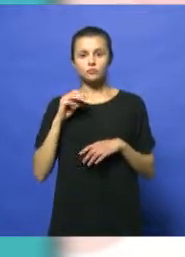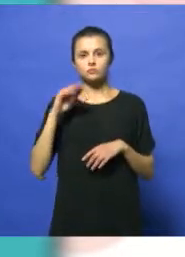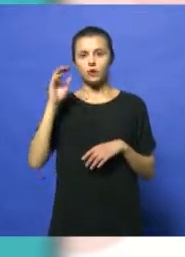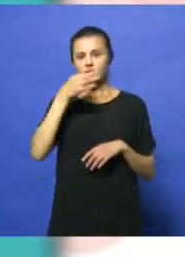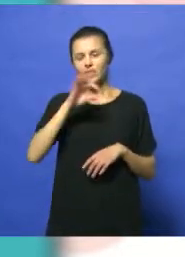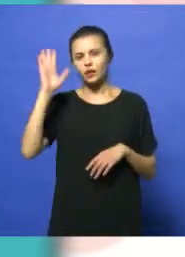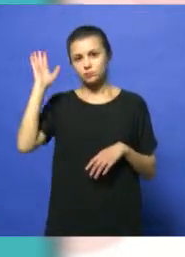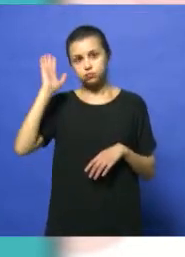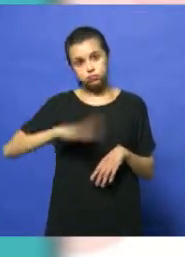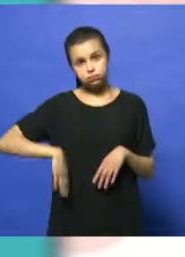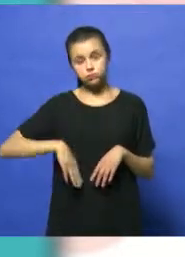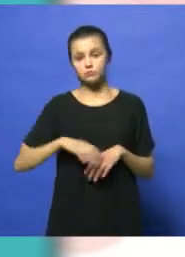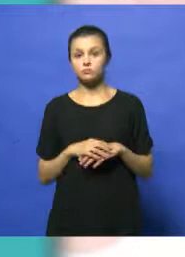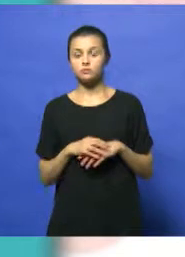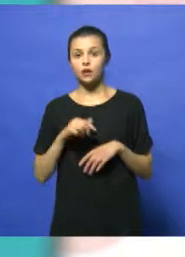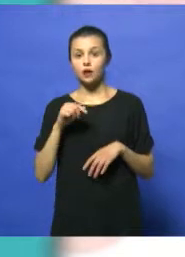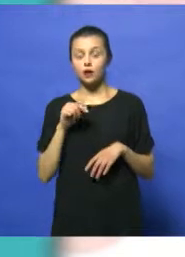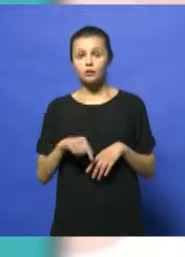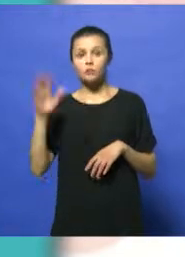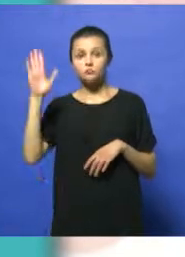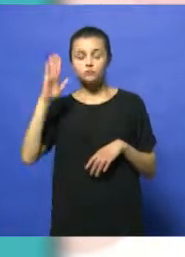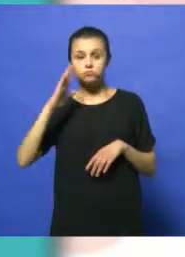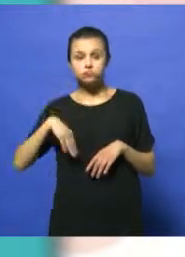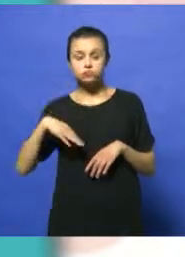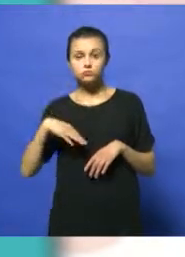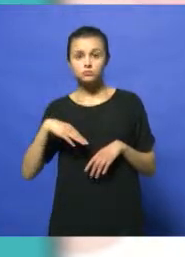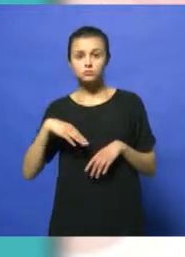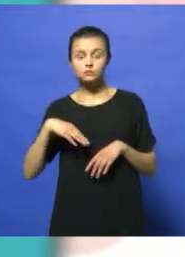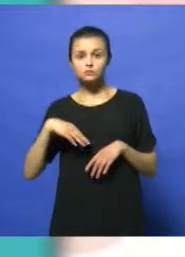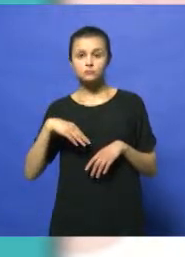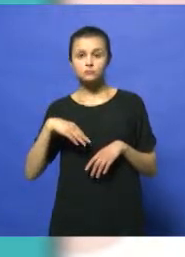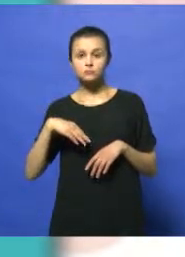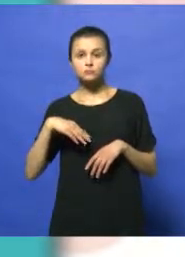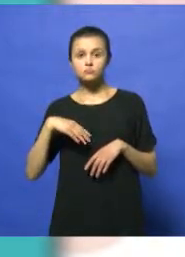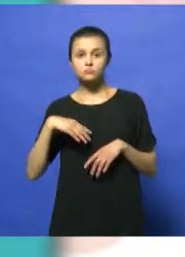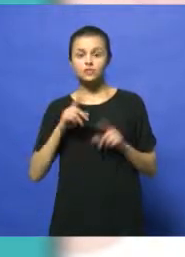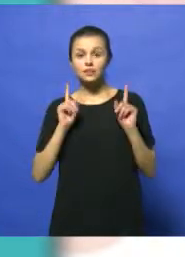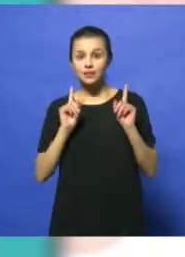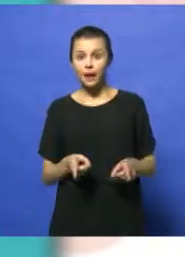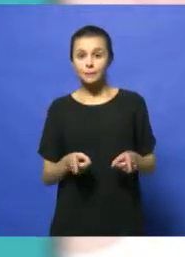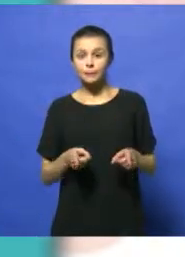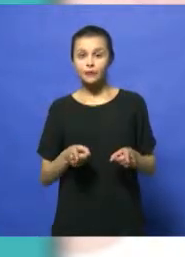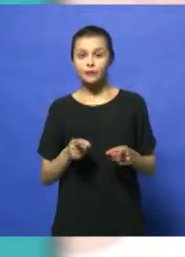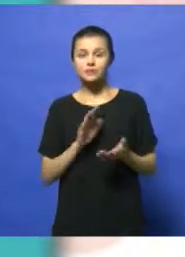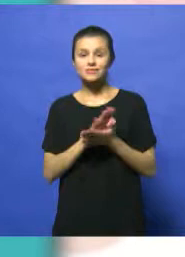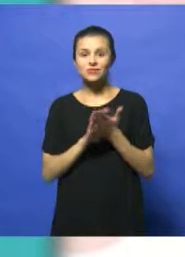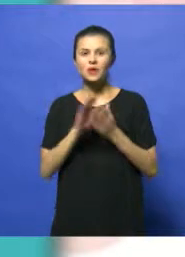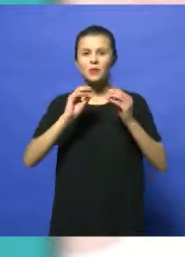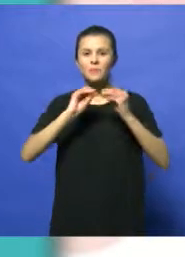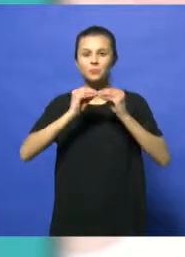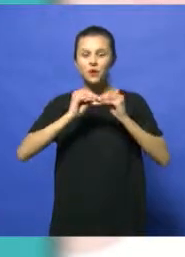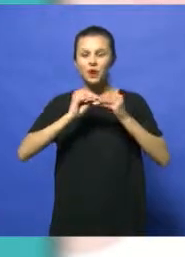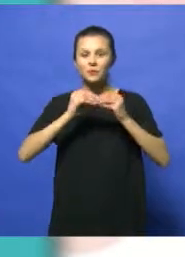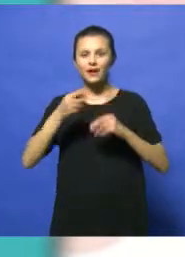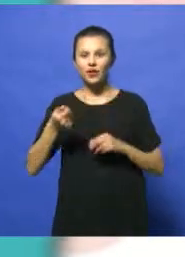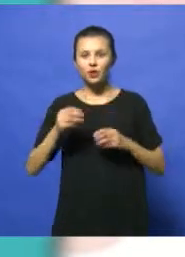Aparte, tenemos que tener en cuenta algo. A esta baja de todo, le tenemos que sumar lo que es la situación inflacionaria. Por lo tanto,